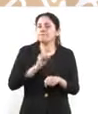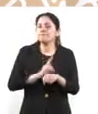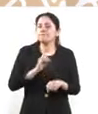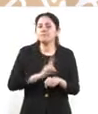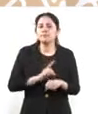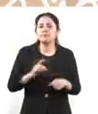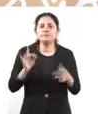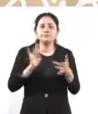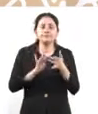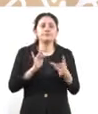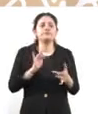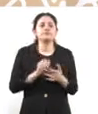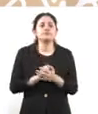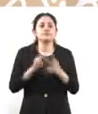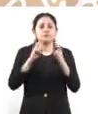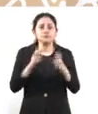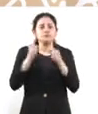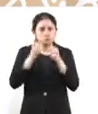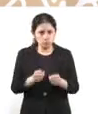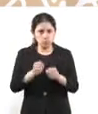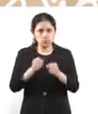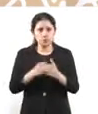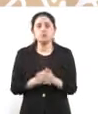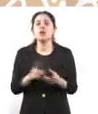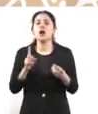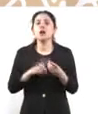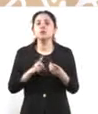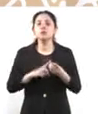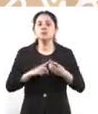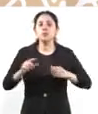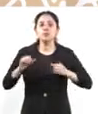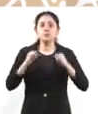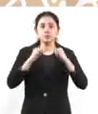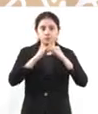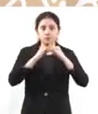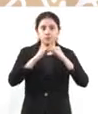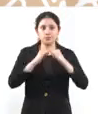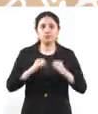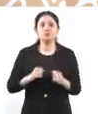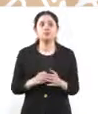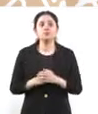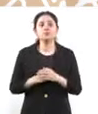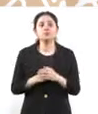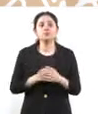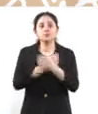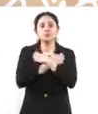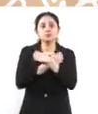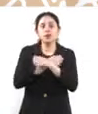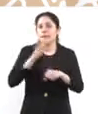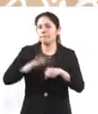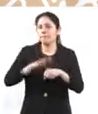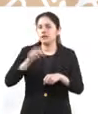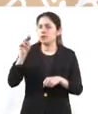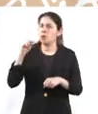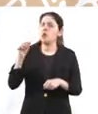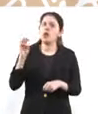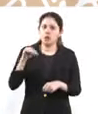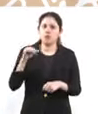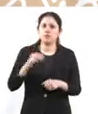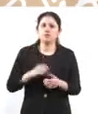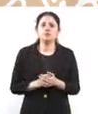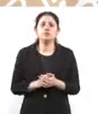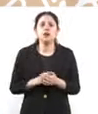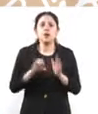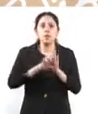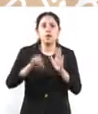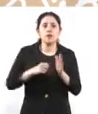para temas de seguridad con todas las instituciones de educación superior y en particular para la UNAM. Por ejemplo, está el